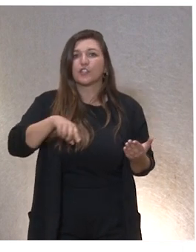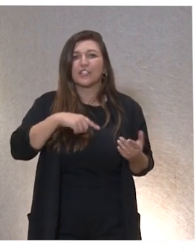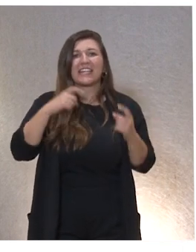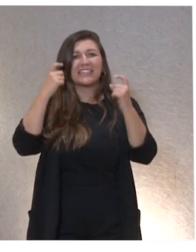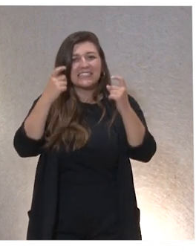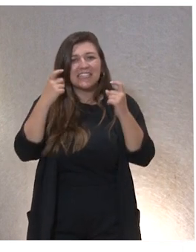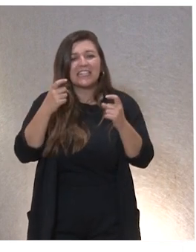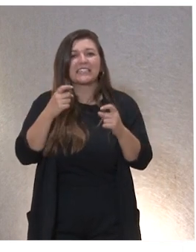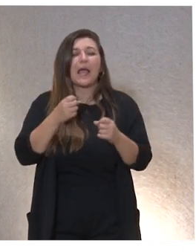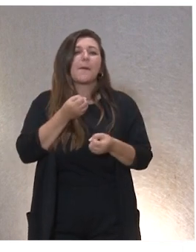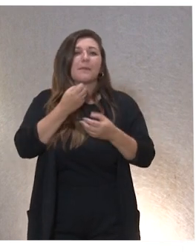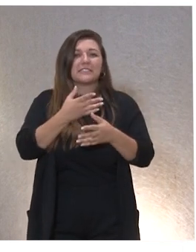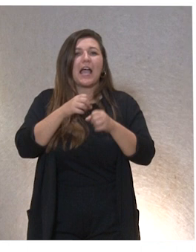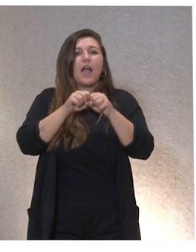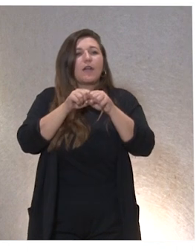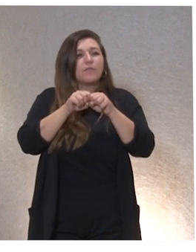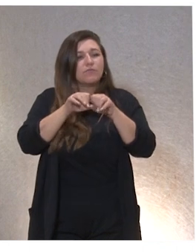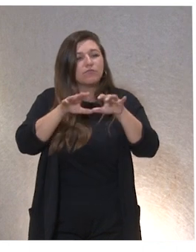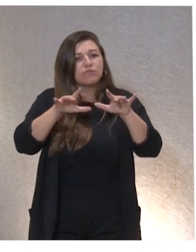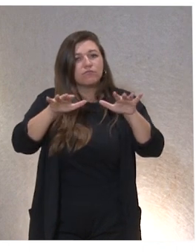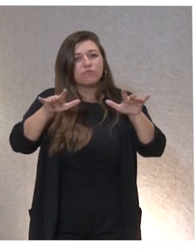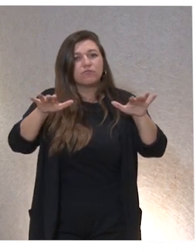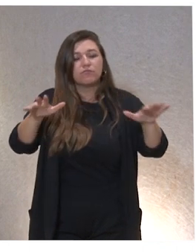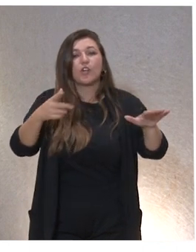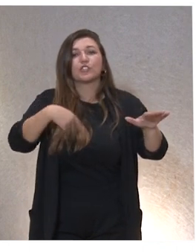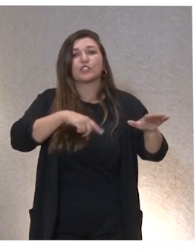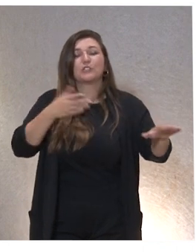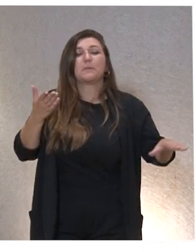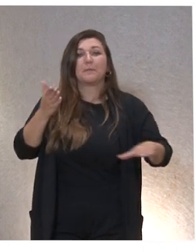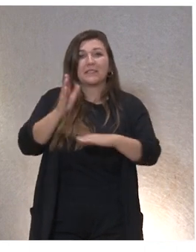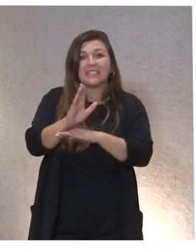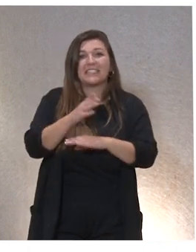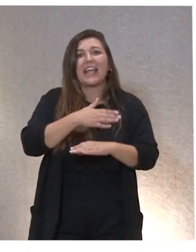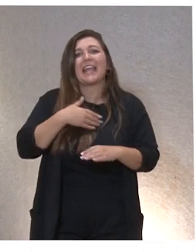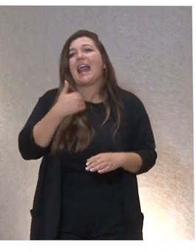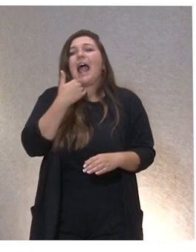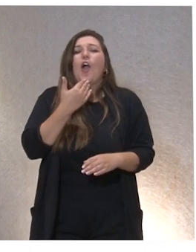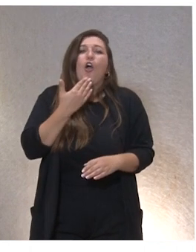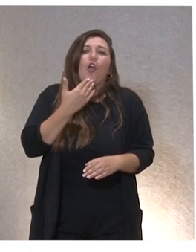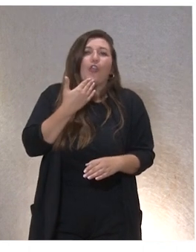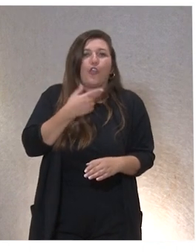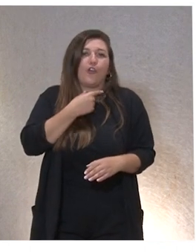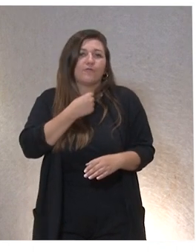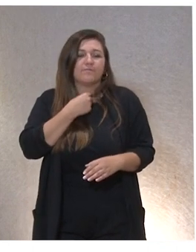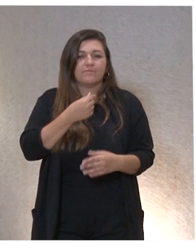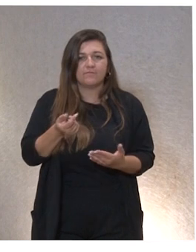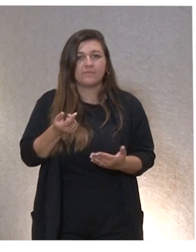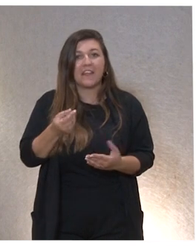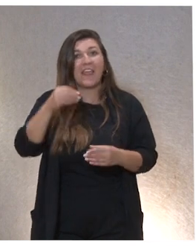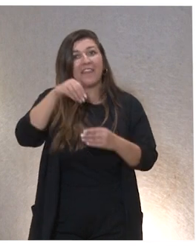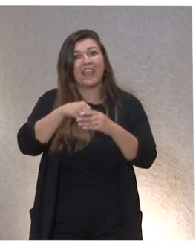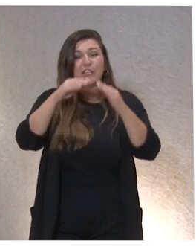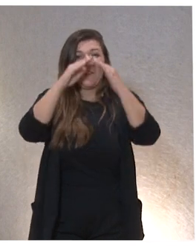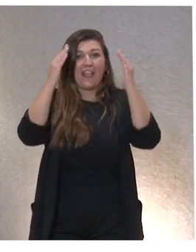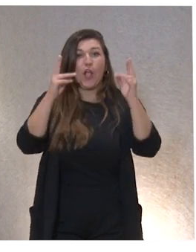ir expandiendo el mensaje, dentro lo presentamos e intentamos que sea un poco lúdico porque en el confinamiento